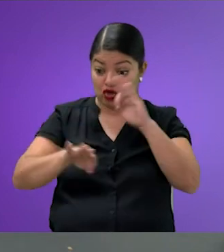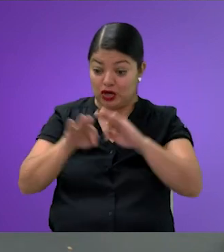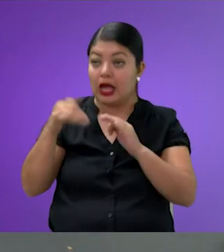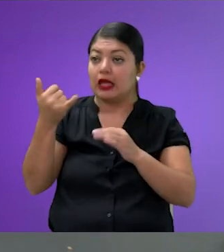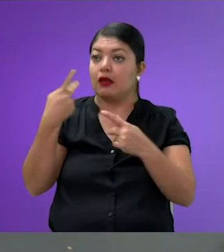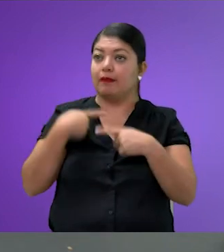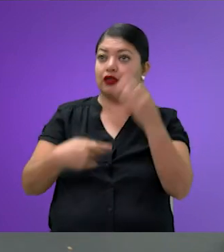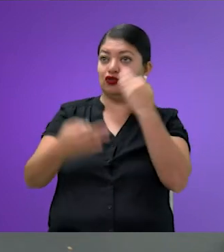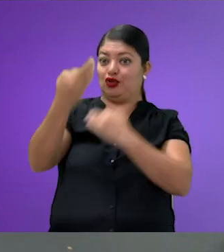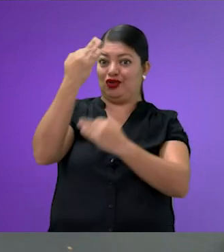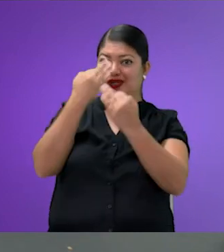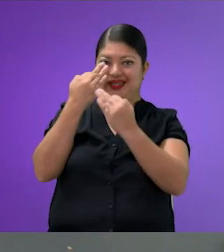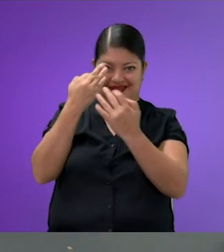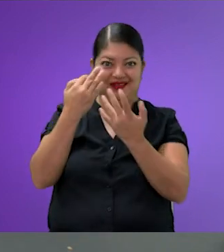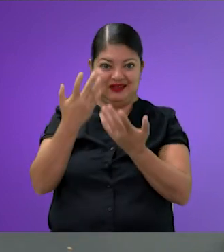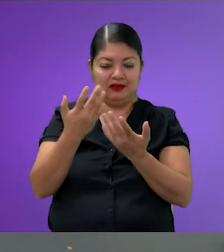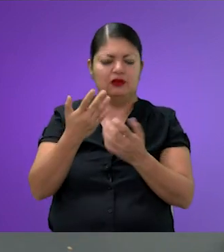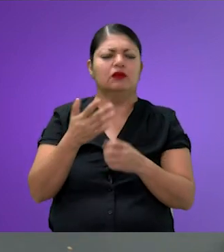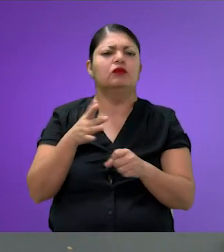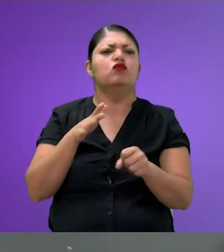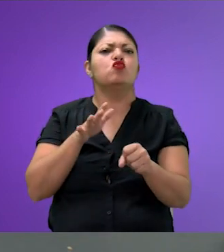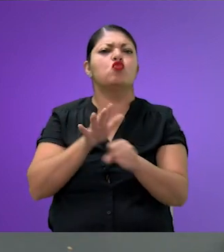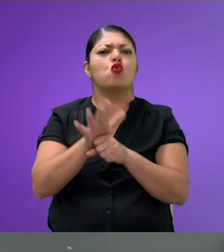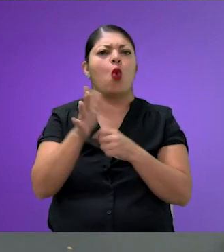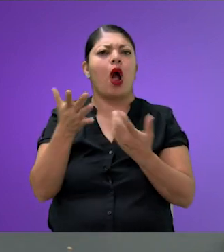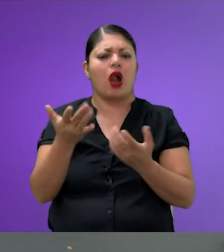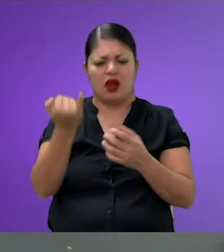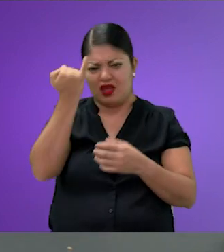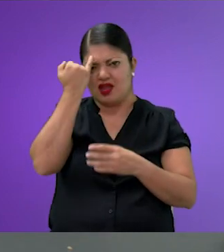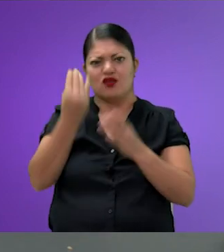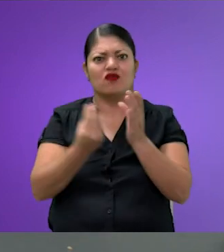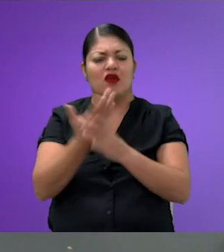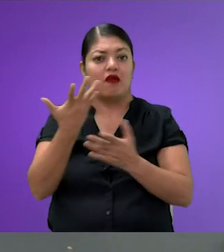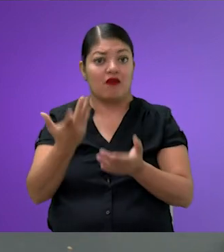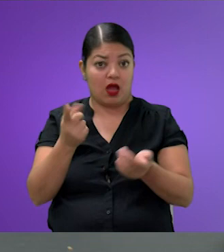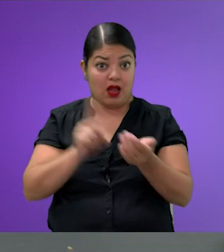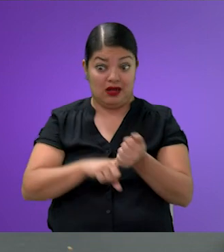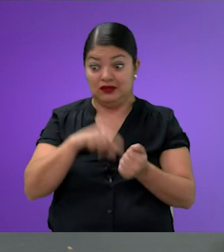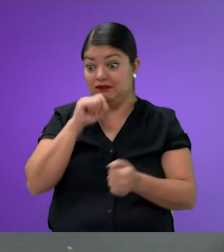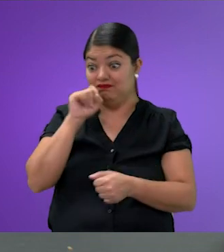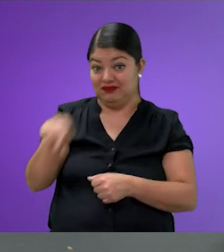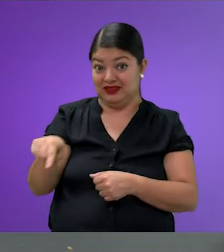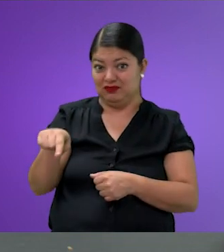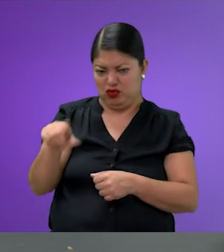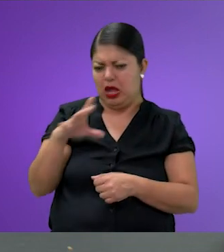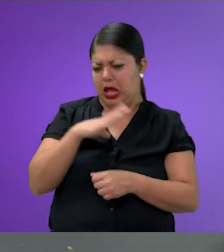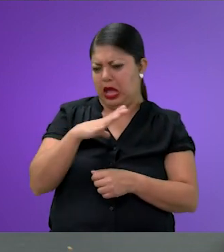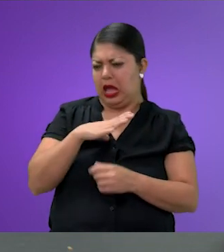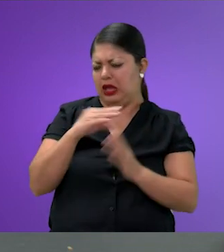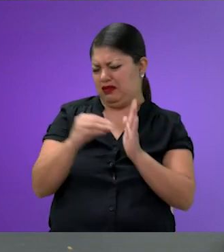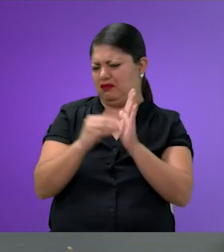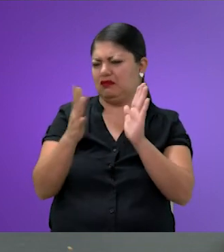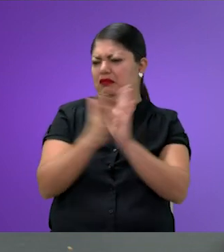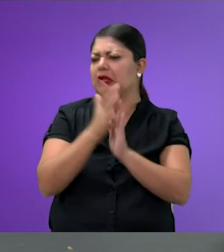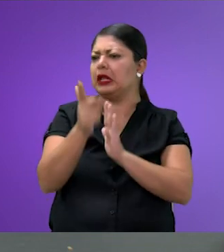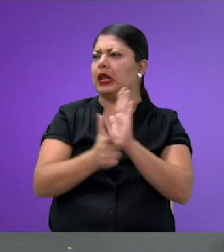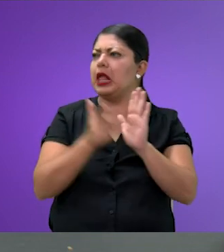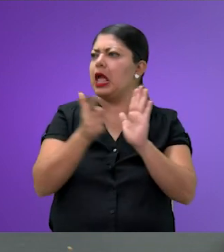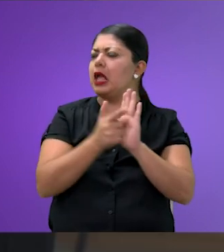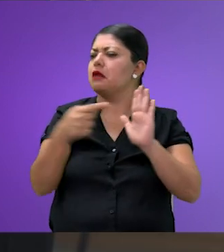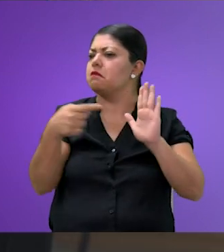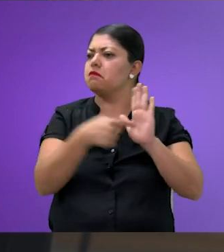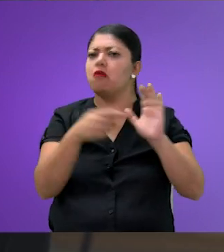Ok. ¿Cuál es la innovación? Que si bien socialmente ahí la teníamos, insisto, desde el texto legal parecía no haberse